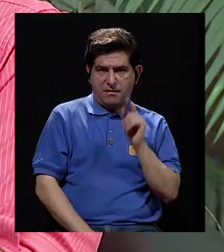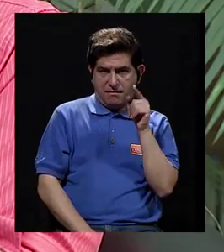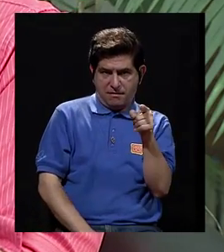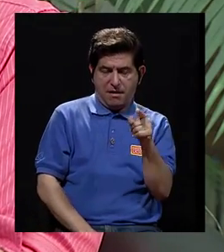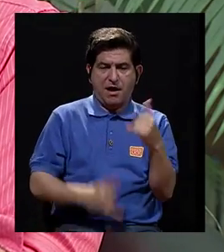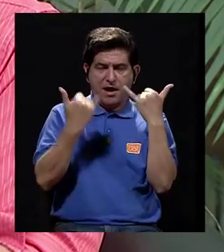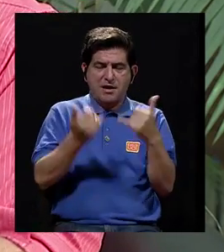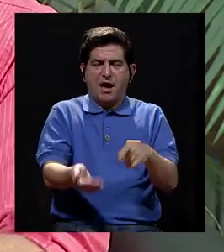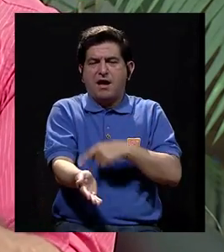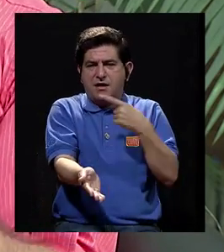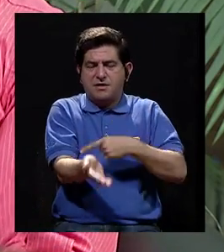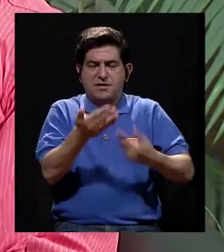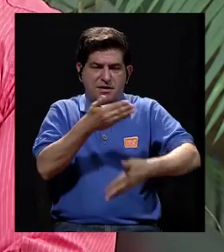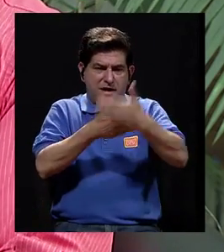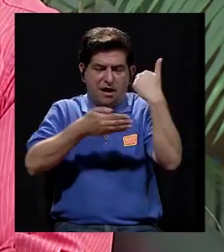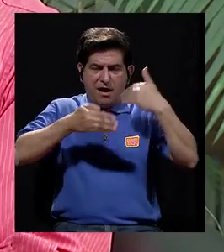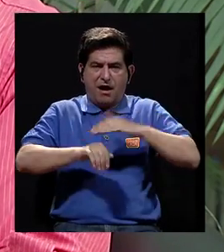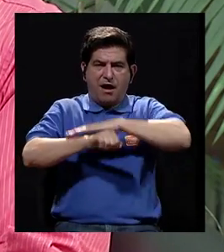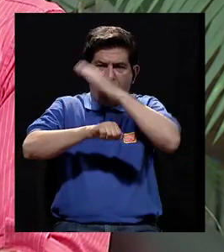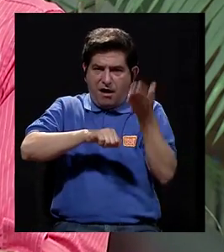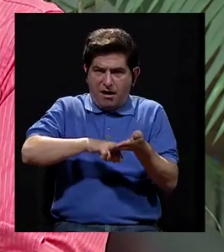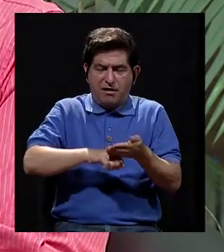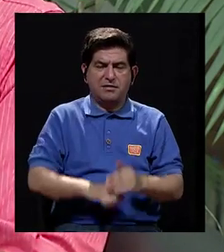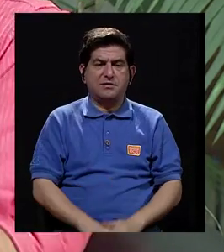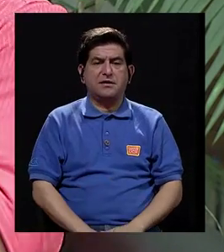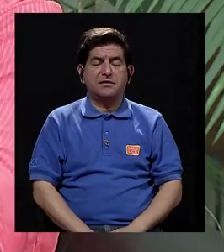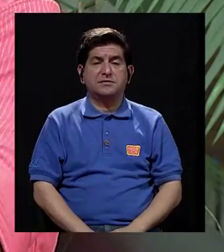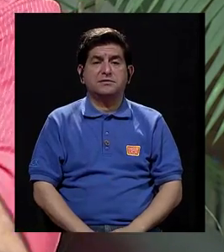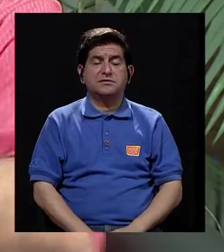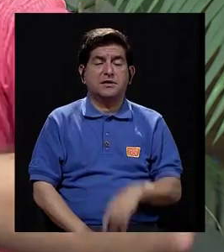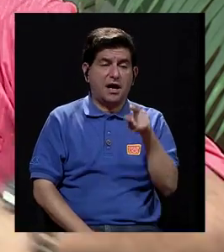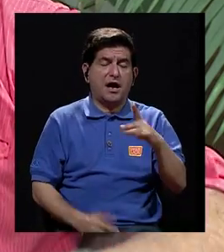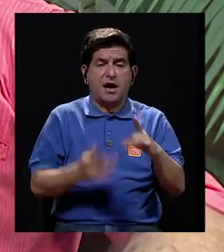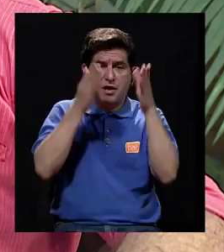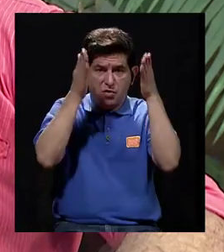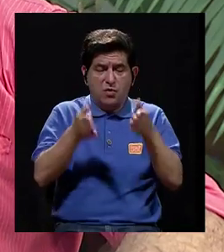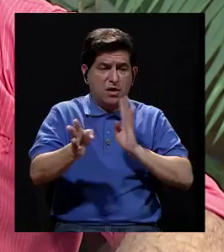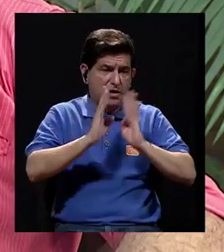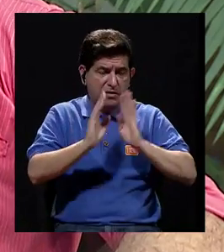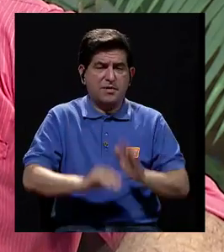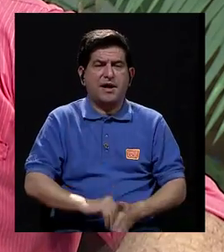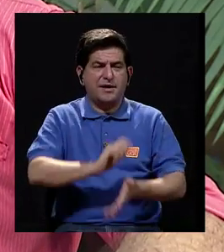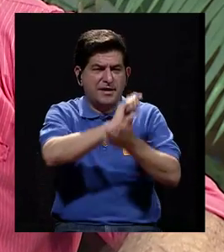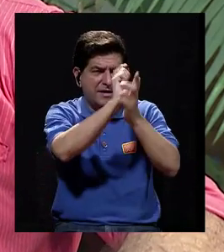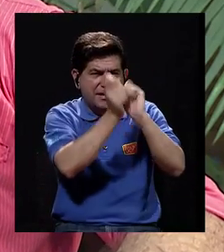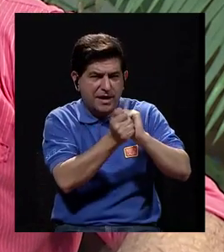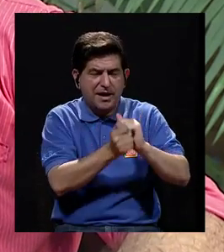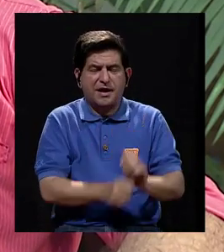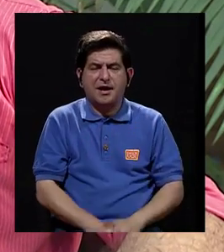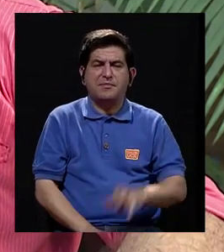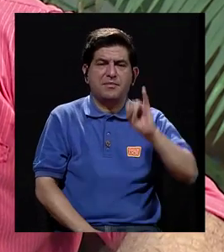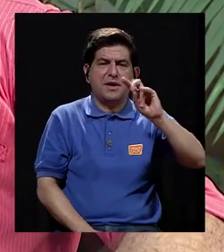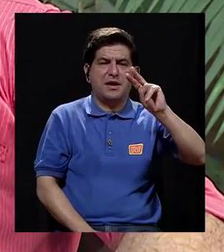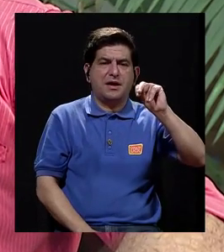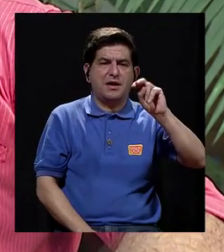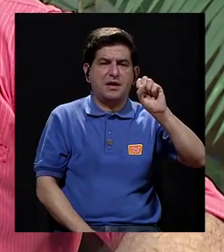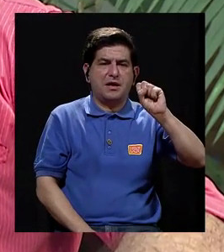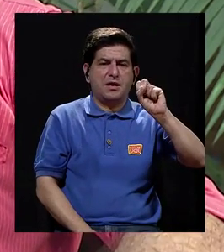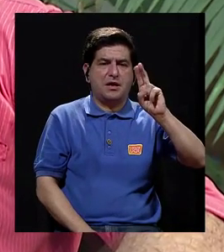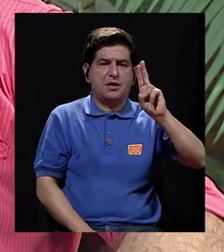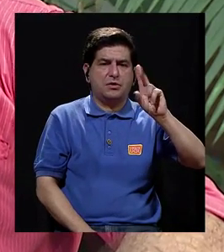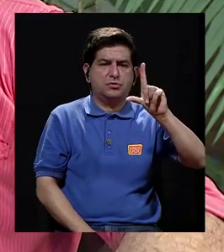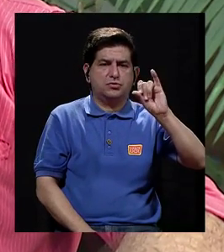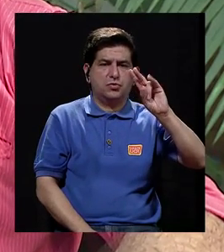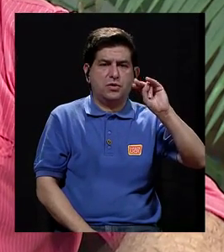si ya era diabética antes del embarazo, hablaríamos con el endocrinólogo para que le adapte las dosis de insulina, si toma